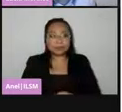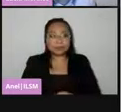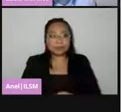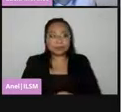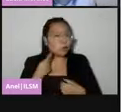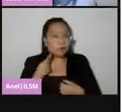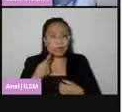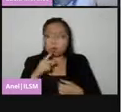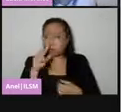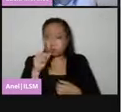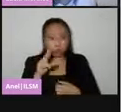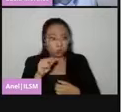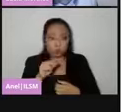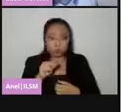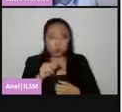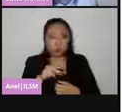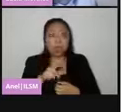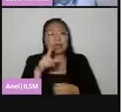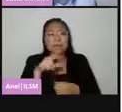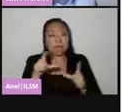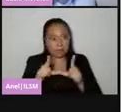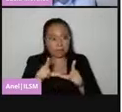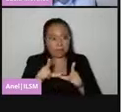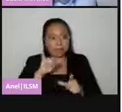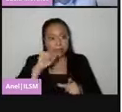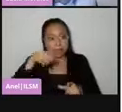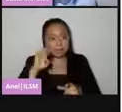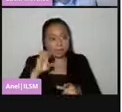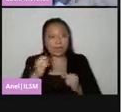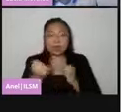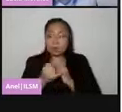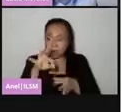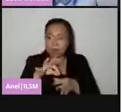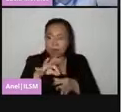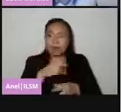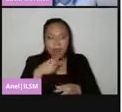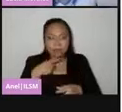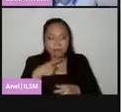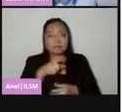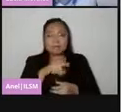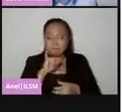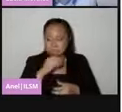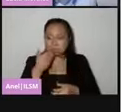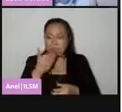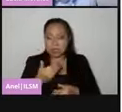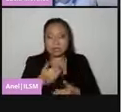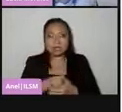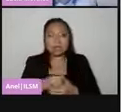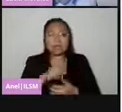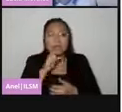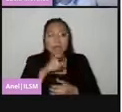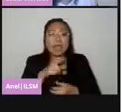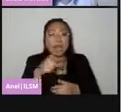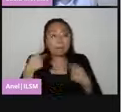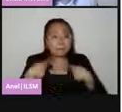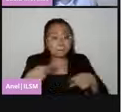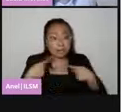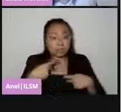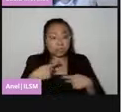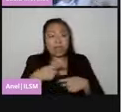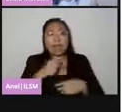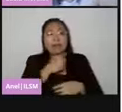la credencial para votar vigente, haber recibido un curso de capacitación, porque las personas que ejercen este cargo son previamente